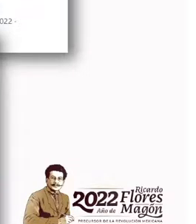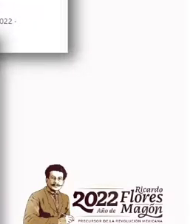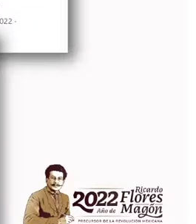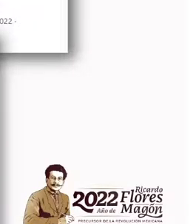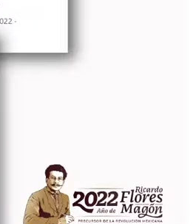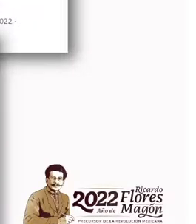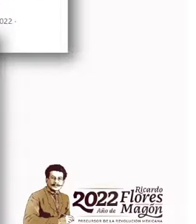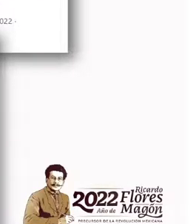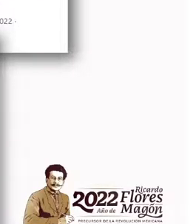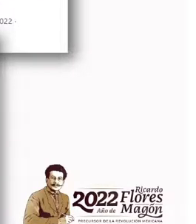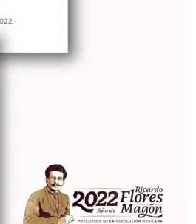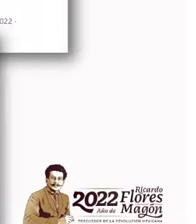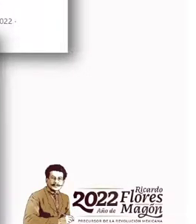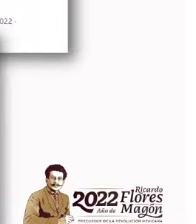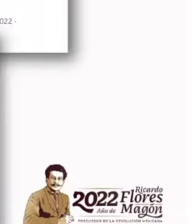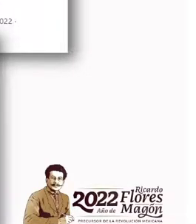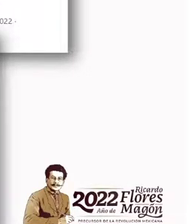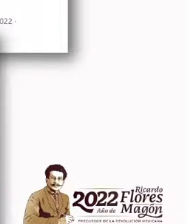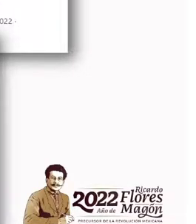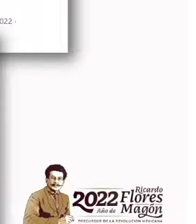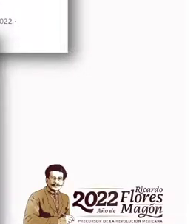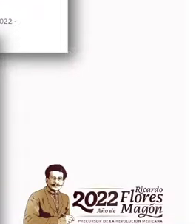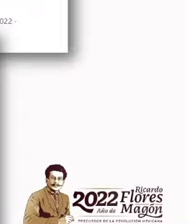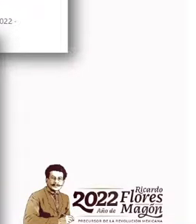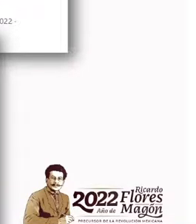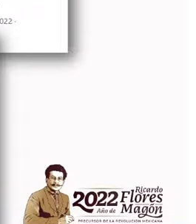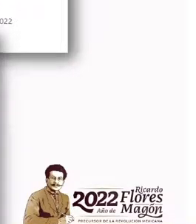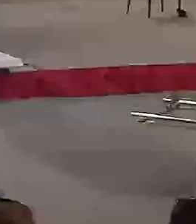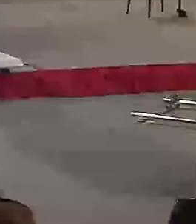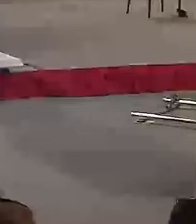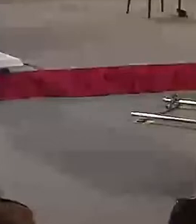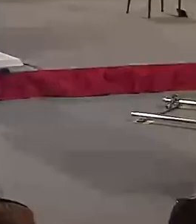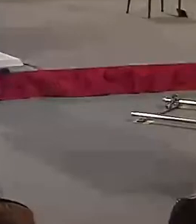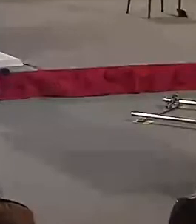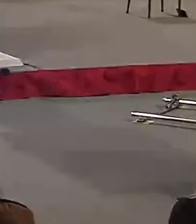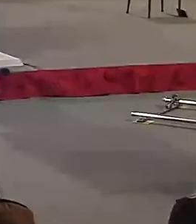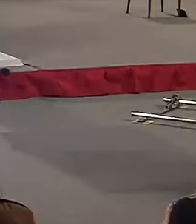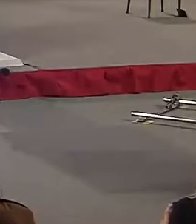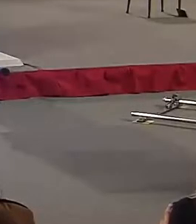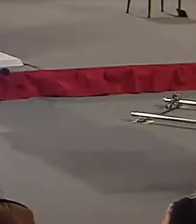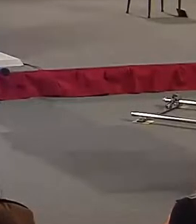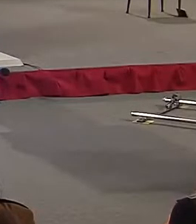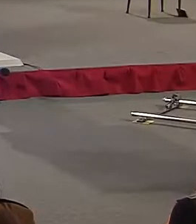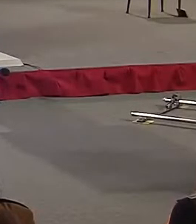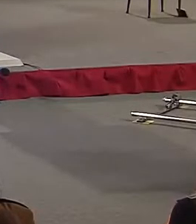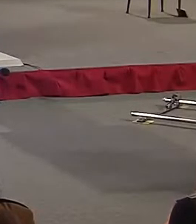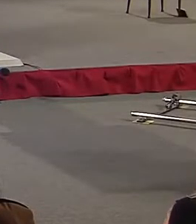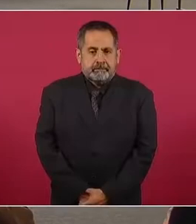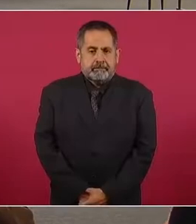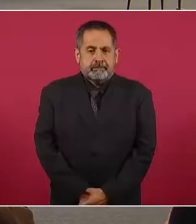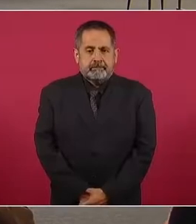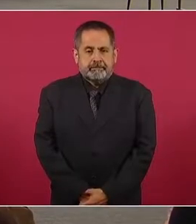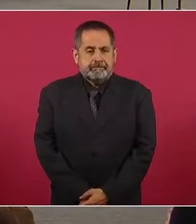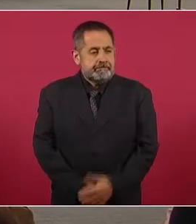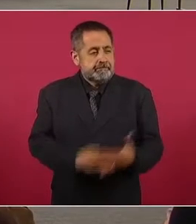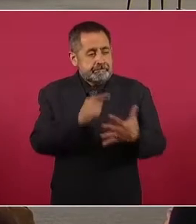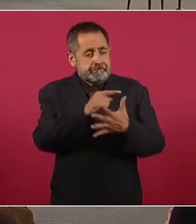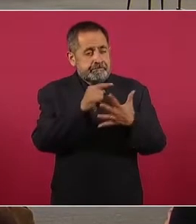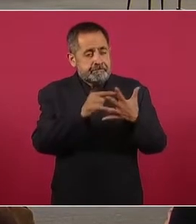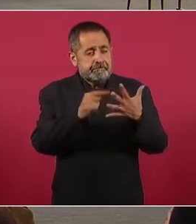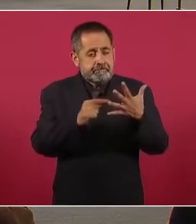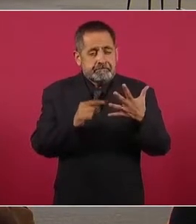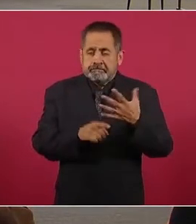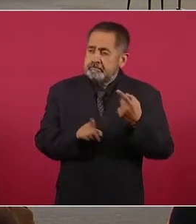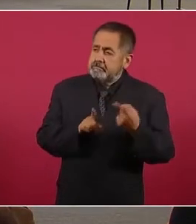no se quedaron atrás para publicar todos juntos acusaciones absurdas sobre el anuncio presidencial.